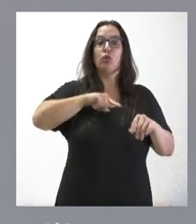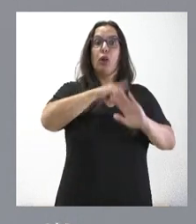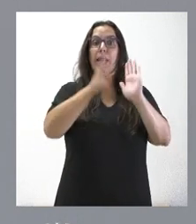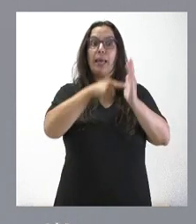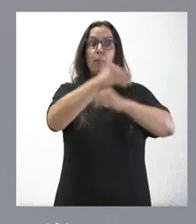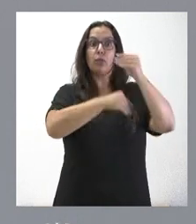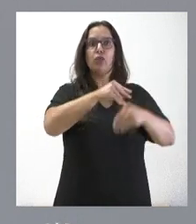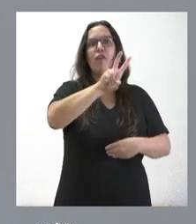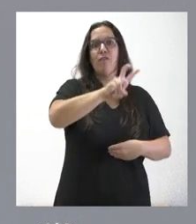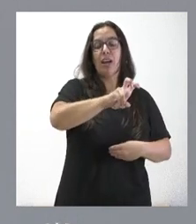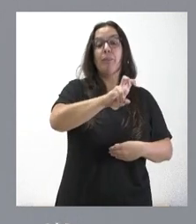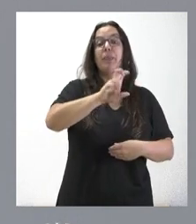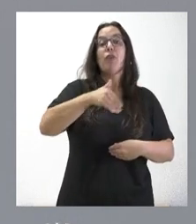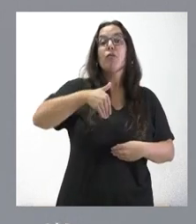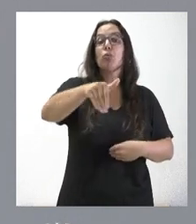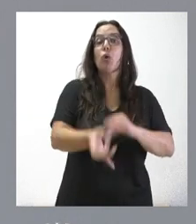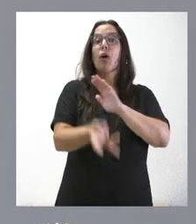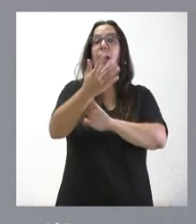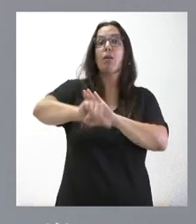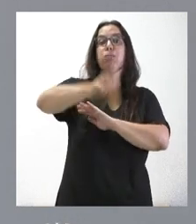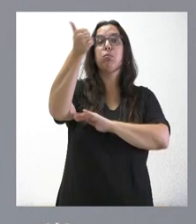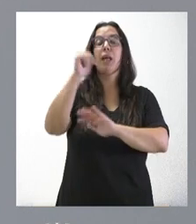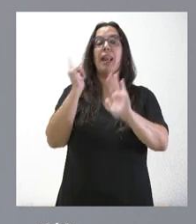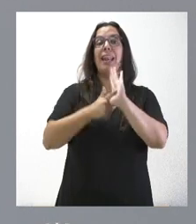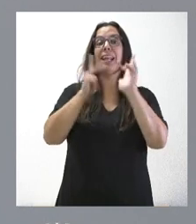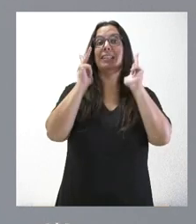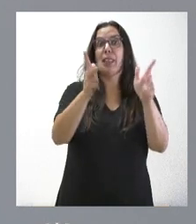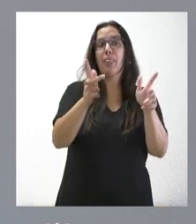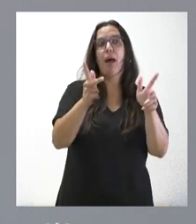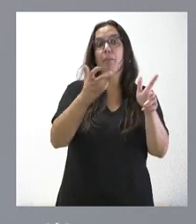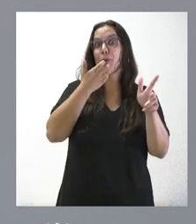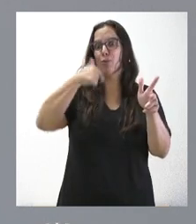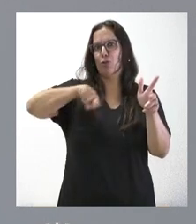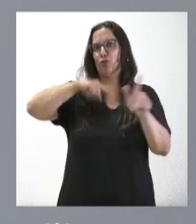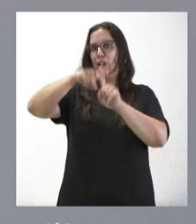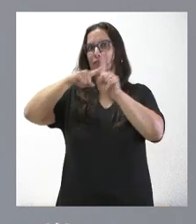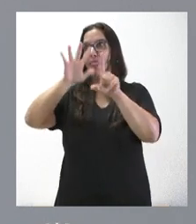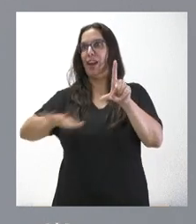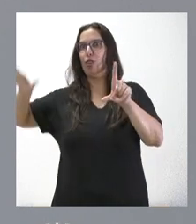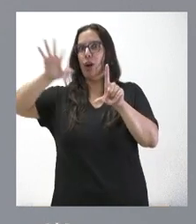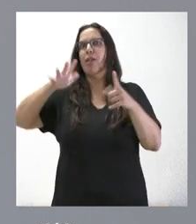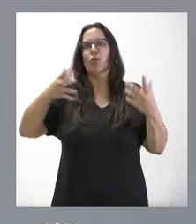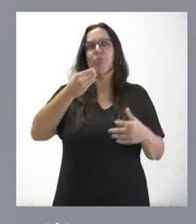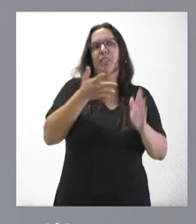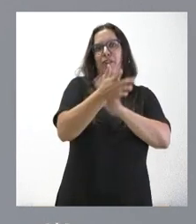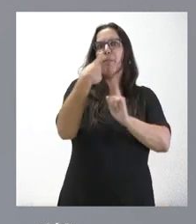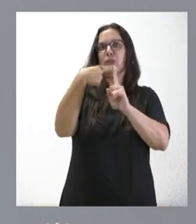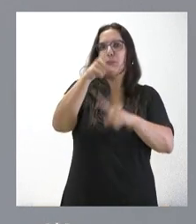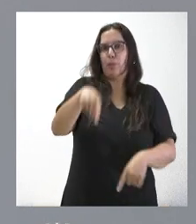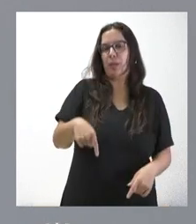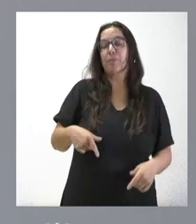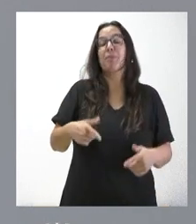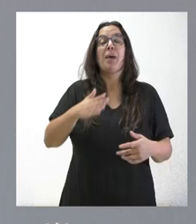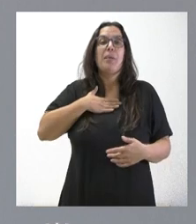siguiente que hablamos es de residencias en un ámbito donde Castilla y León es referente en el conjunto nacional, pues también creo que son elementos positivos. A mí,